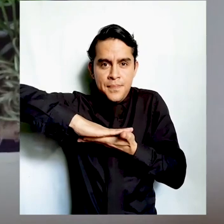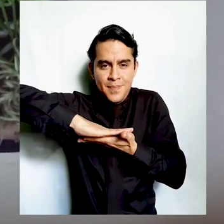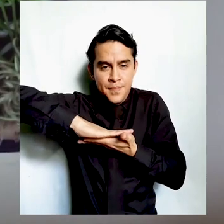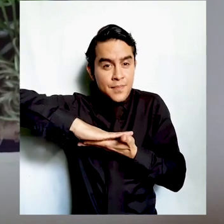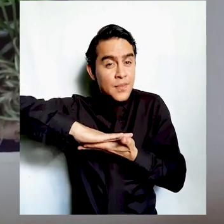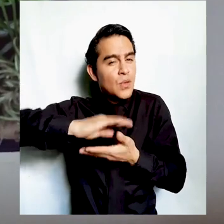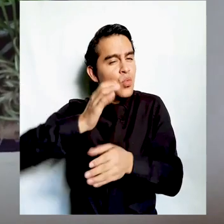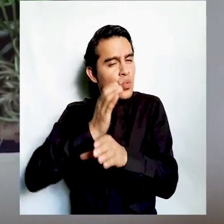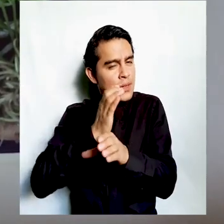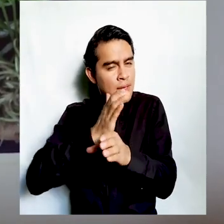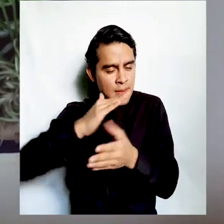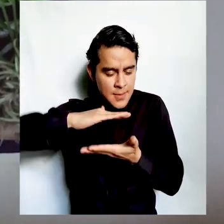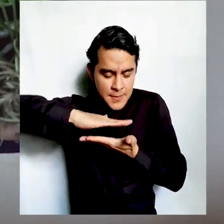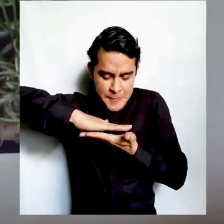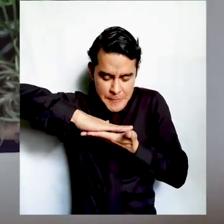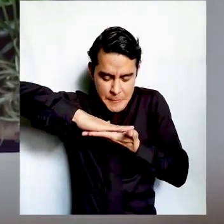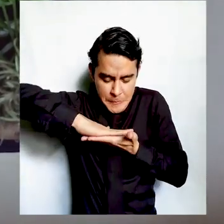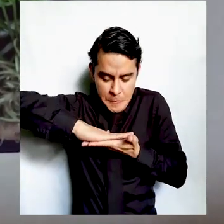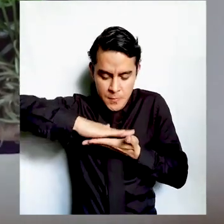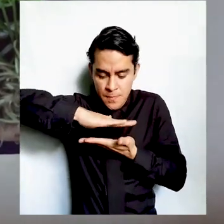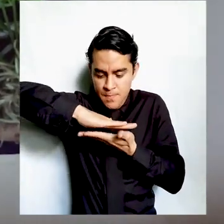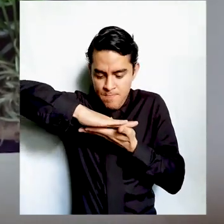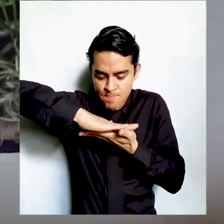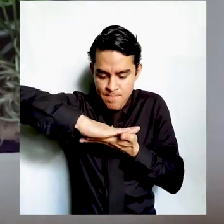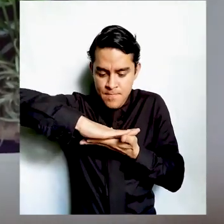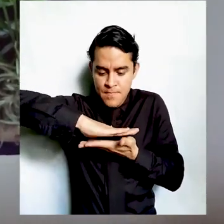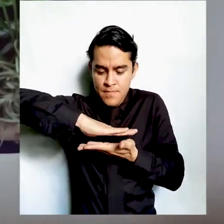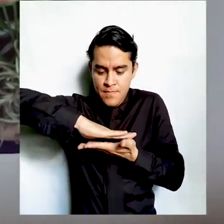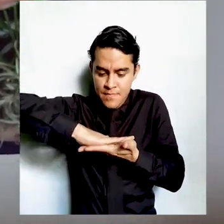con cuidado para no despegar ninguna pieza.